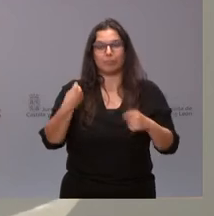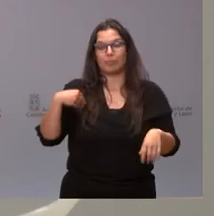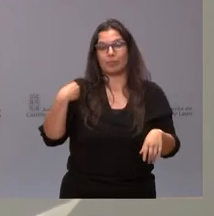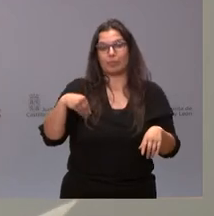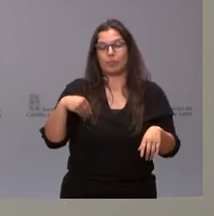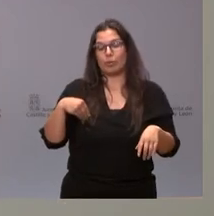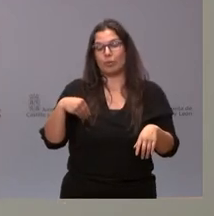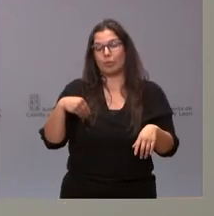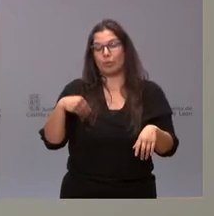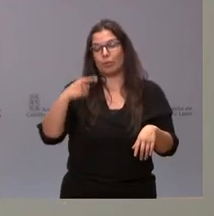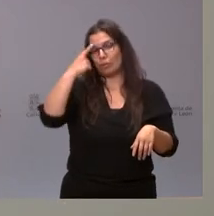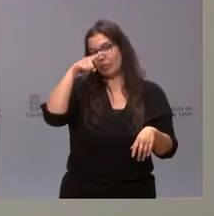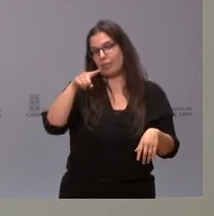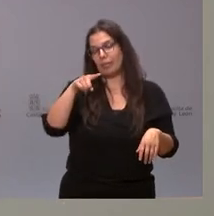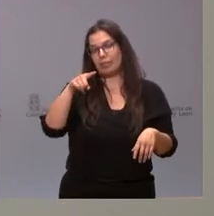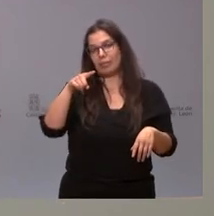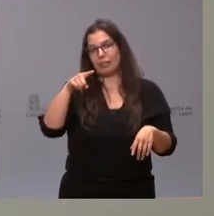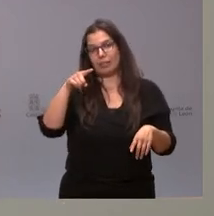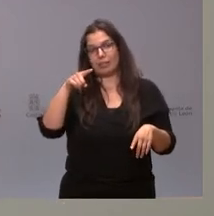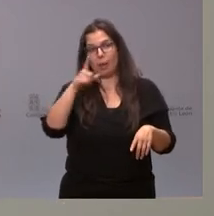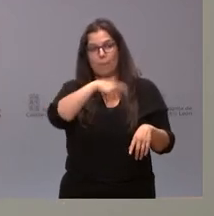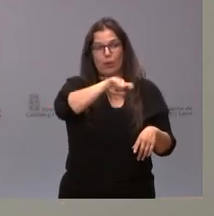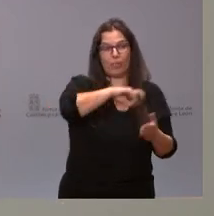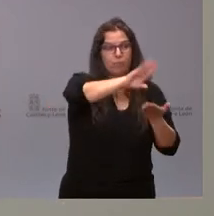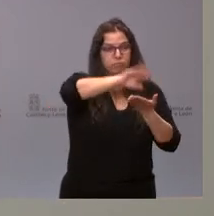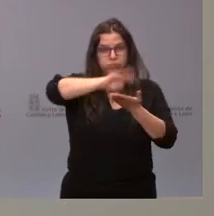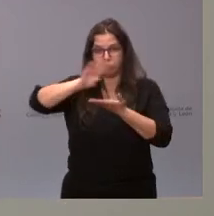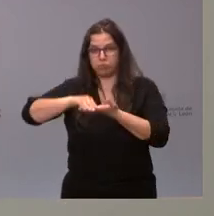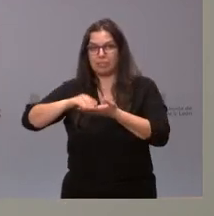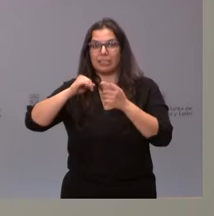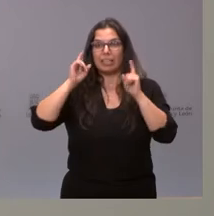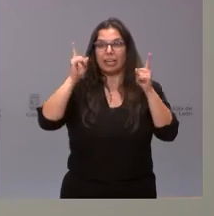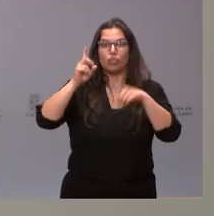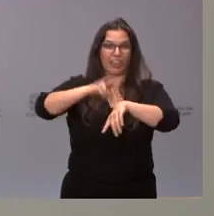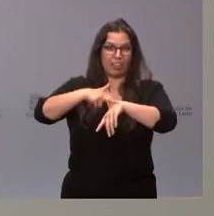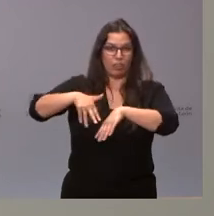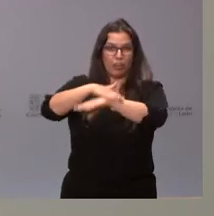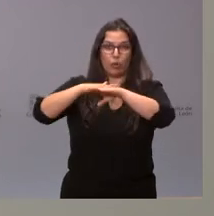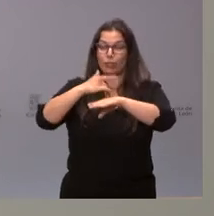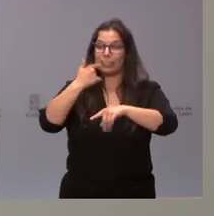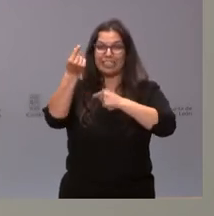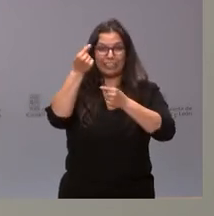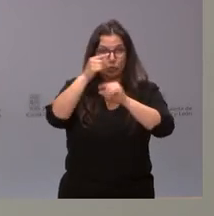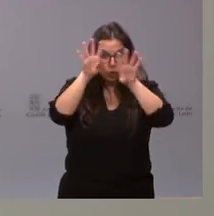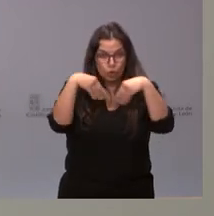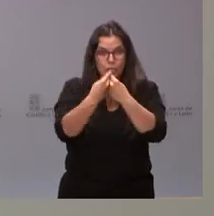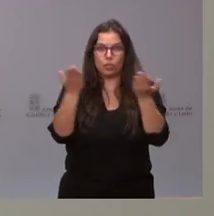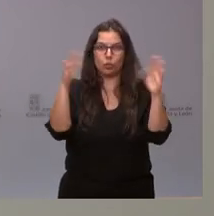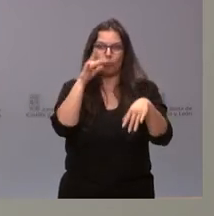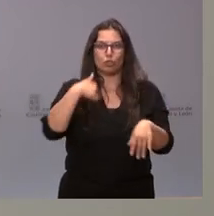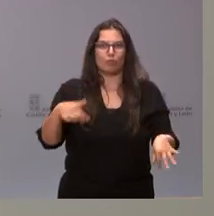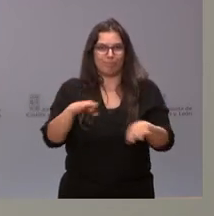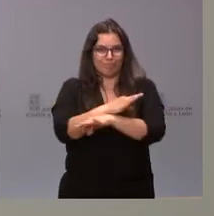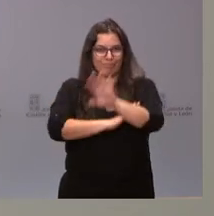policía y los datos que ofrece en este caso la delegación del Gobierno y no lo tengo en este momento y eso es lo que me ha equivocado.